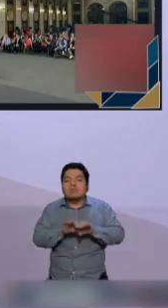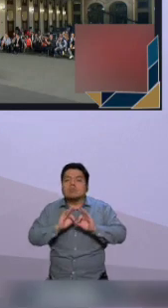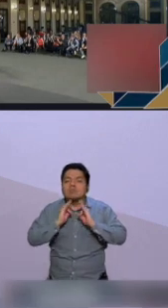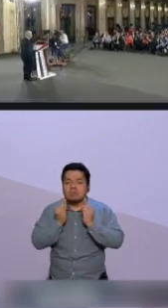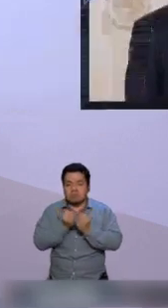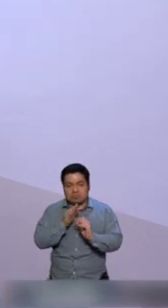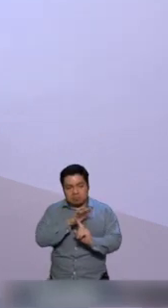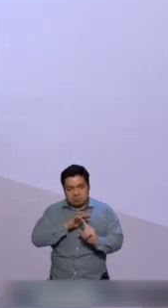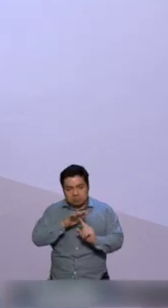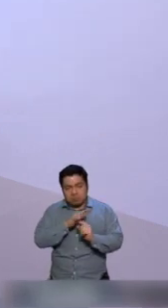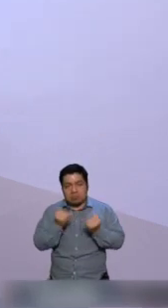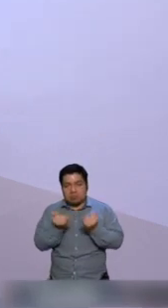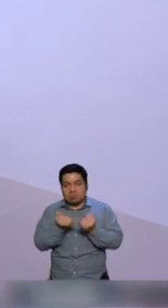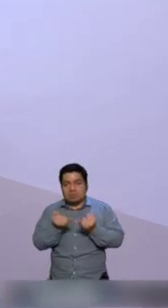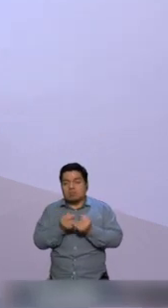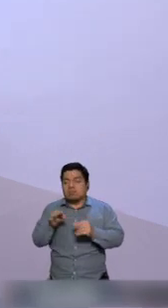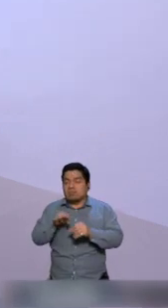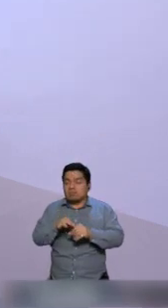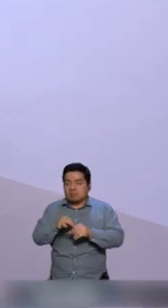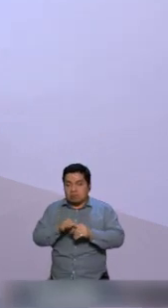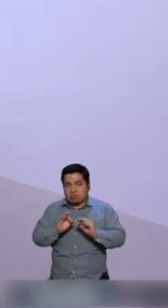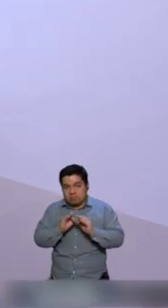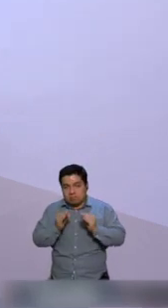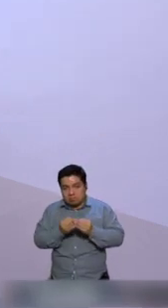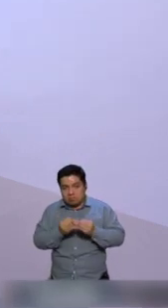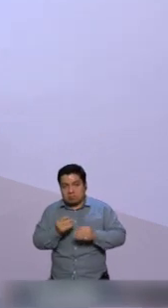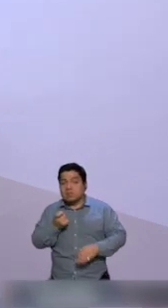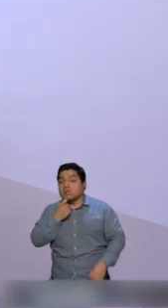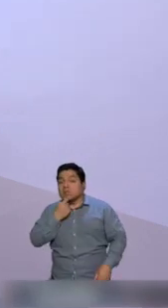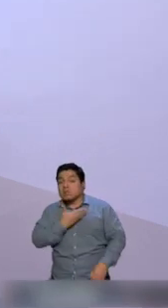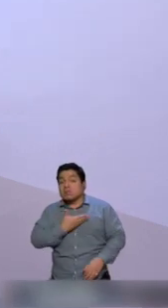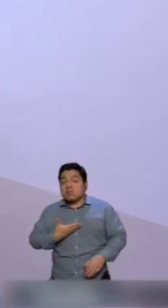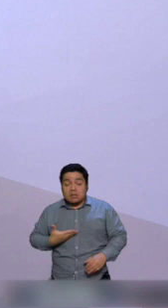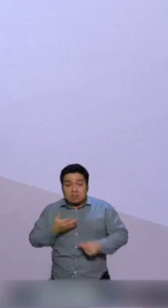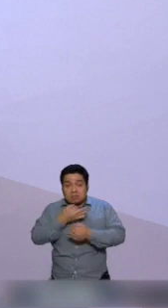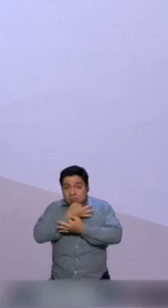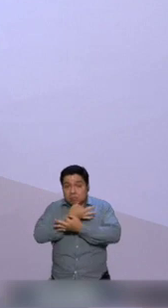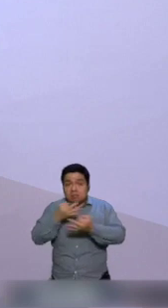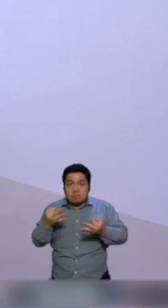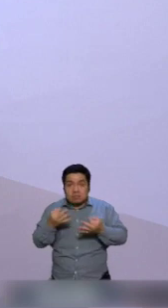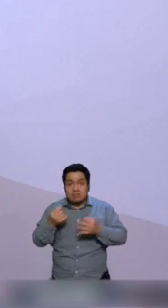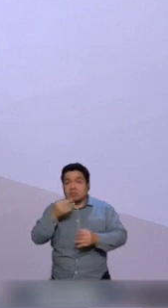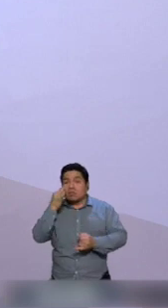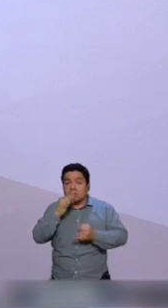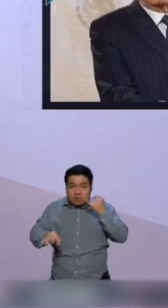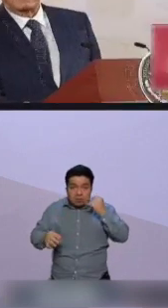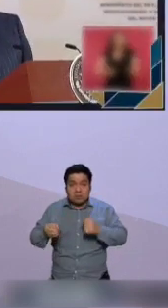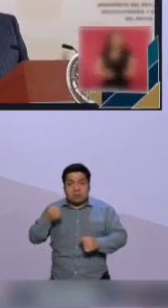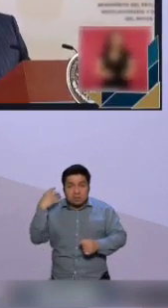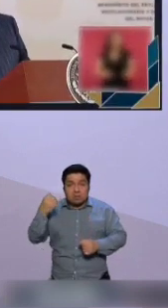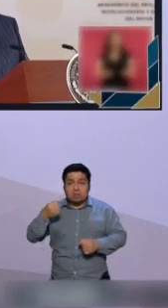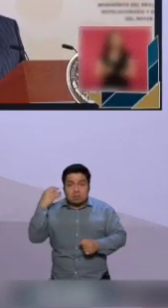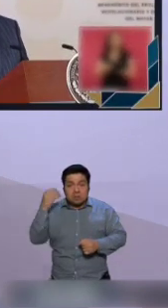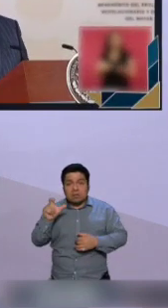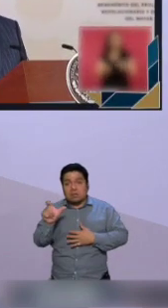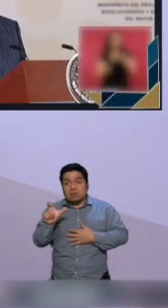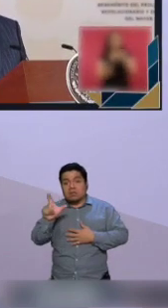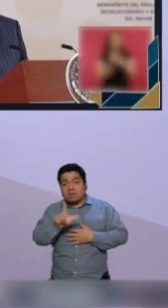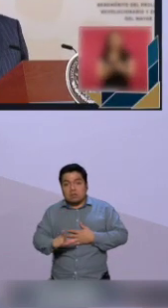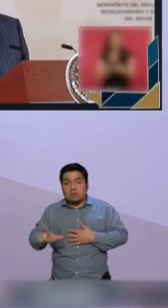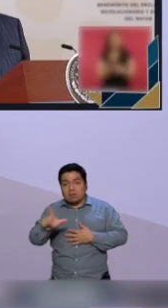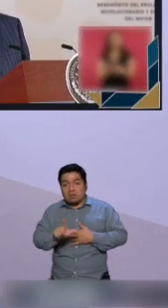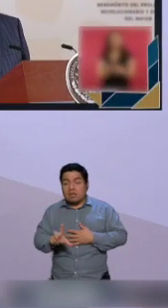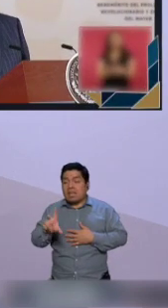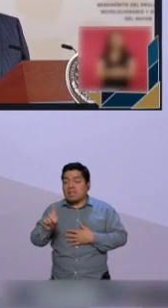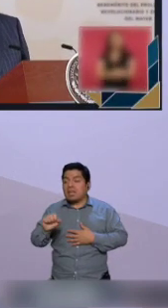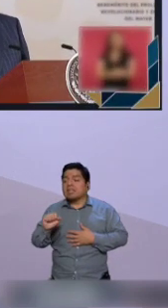contextual, y de integridad electoral. Por cierto, el presidente López Obrador informó que su última conferencia mañanera la llevará a cabo el lunes 30 de